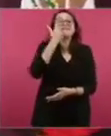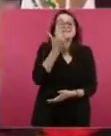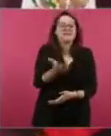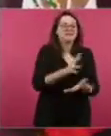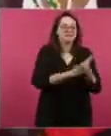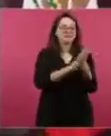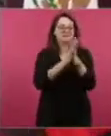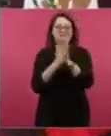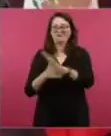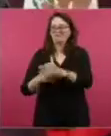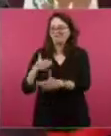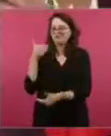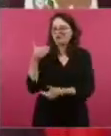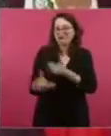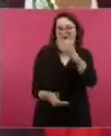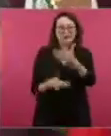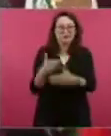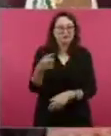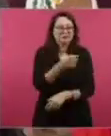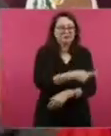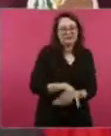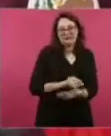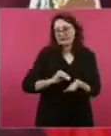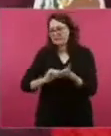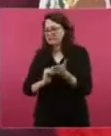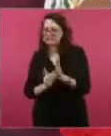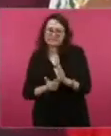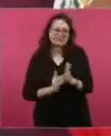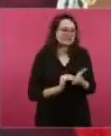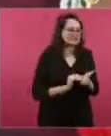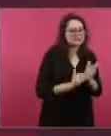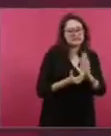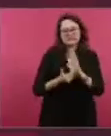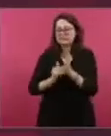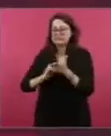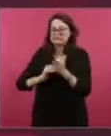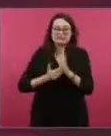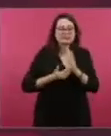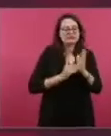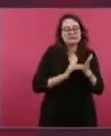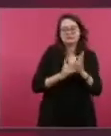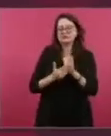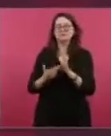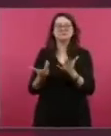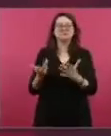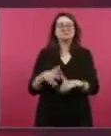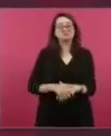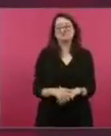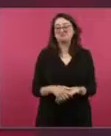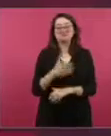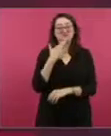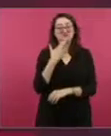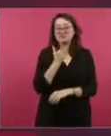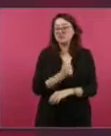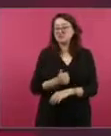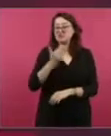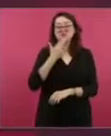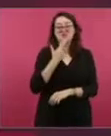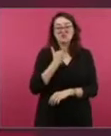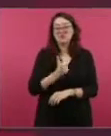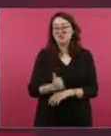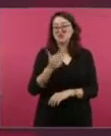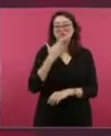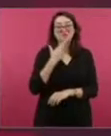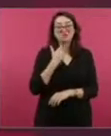Entonces, no les funciona nada, porque vaya que han